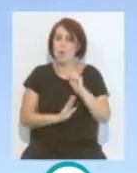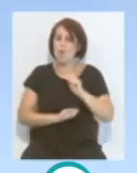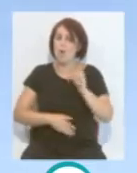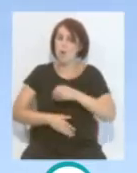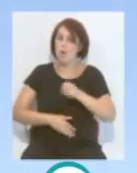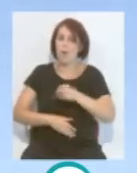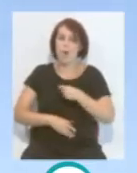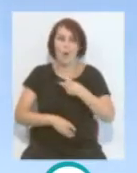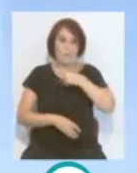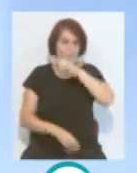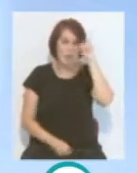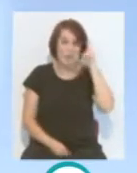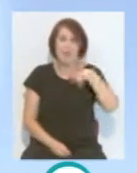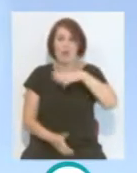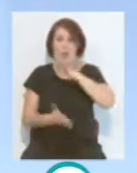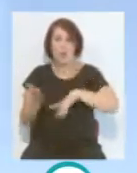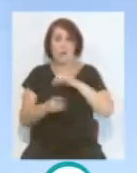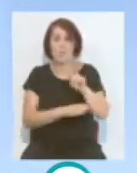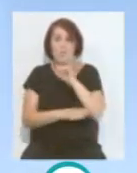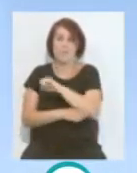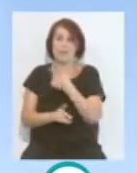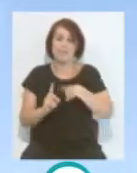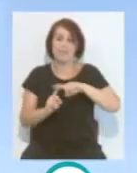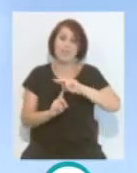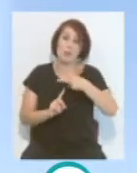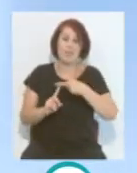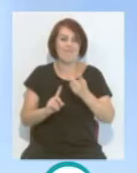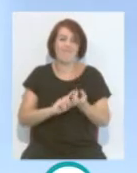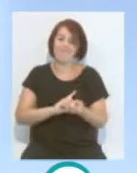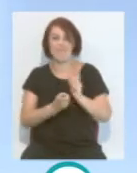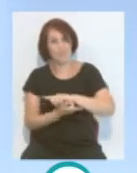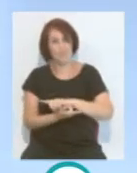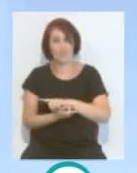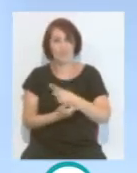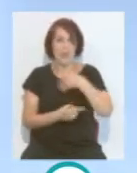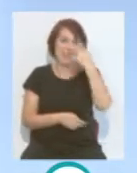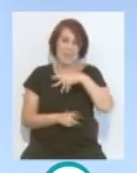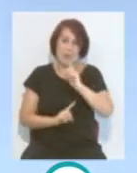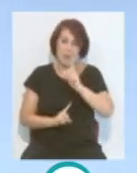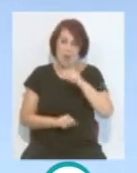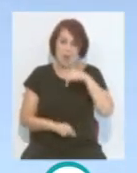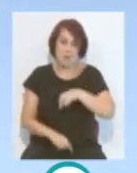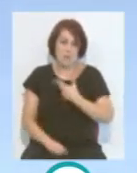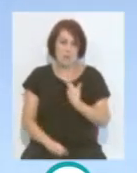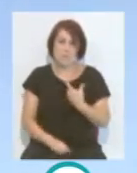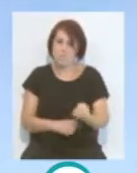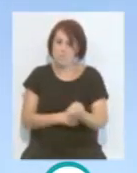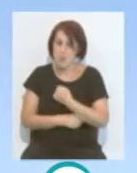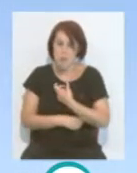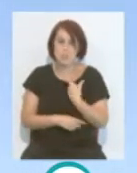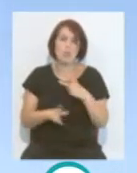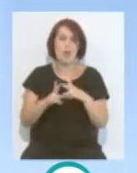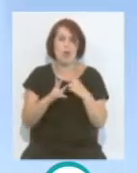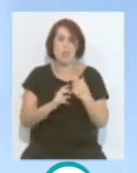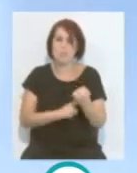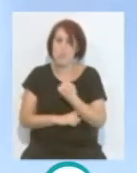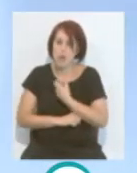Y se le ganó al Madrid, se le ganó al Barcelona. Sin embargo, en la segunda fue todo lo contrario. El Atleti de Bilbao aquí nos pasó por encima, la Real también